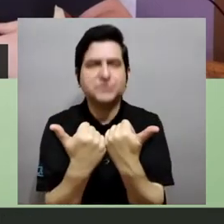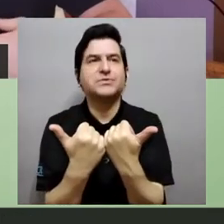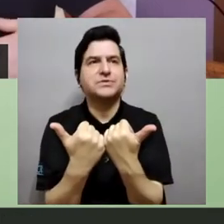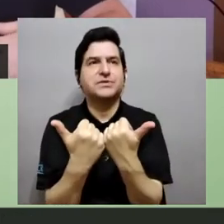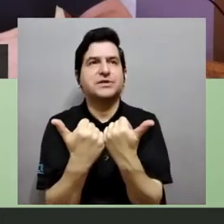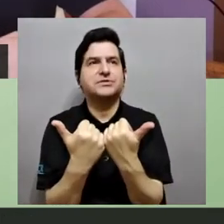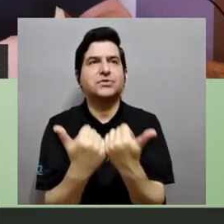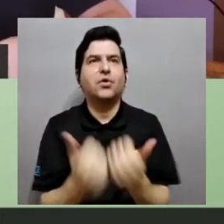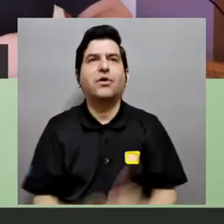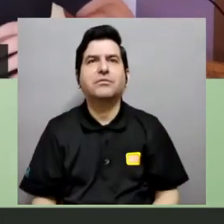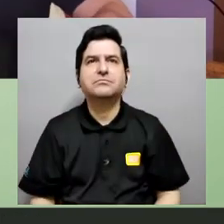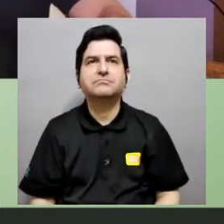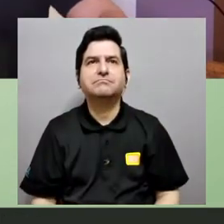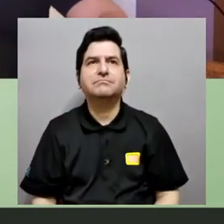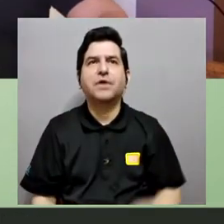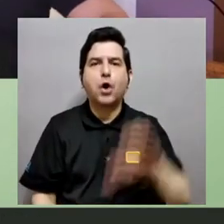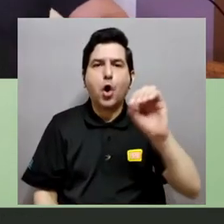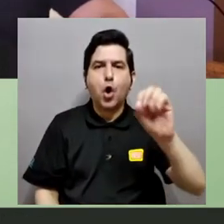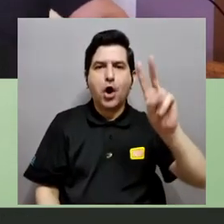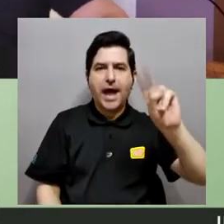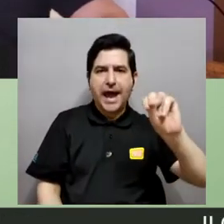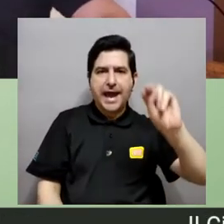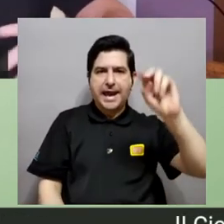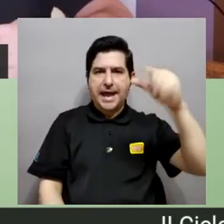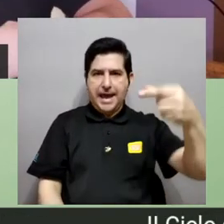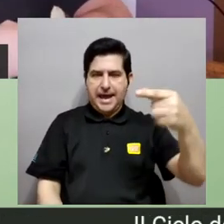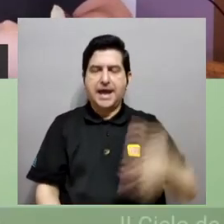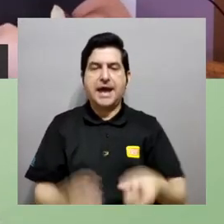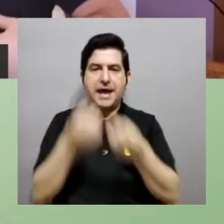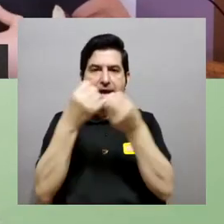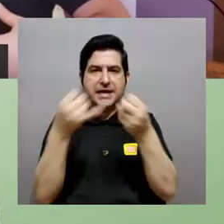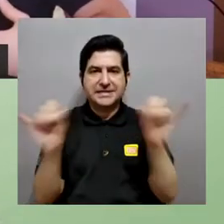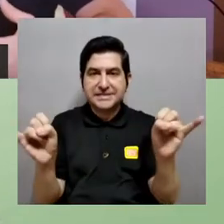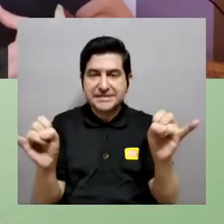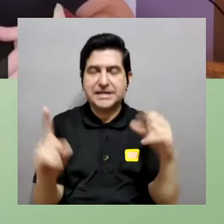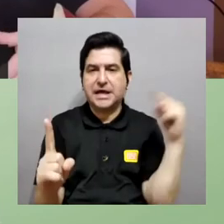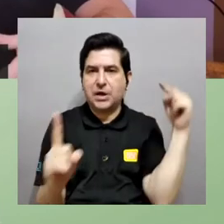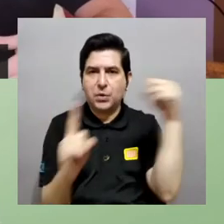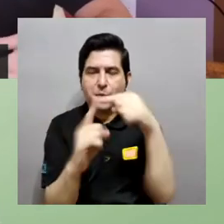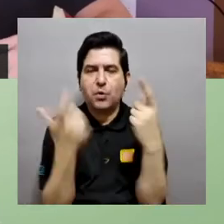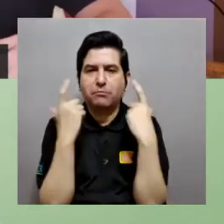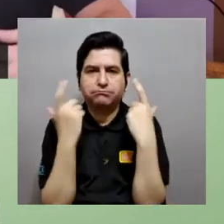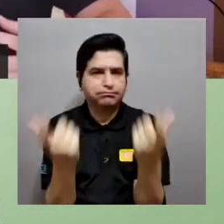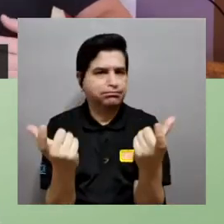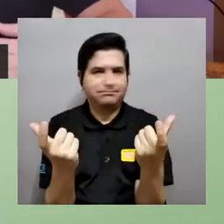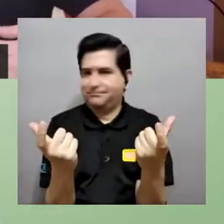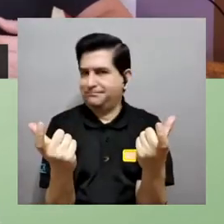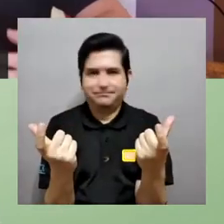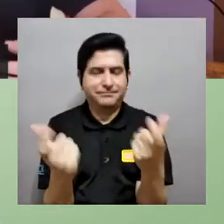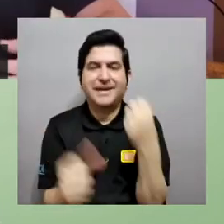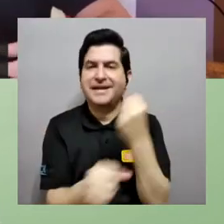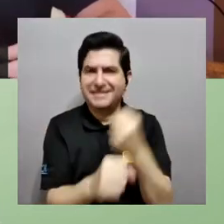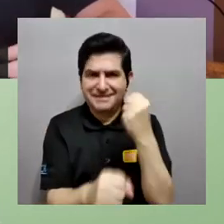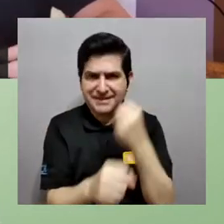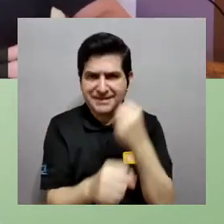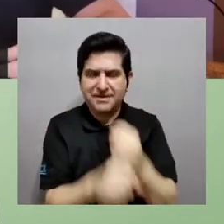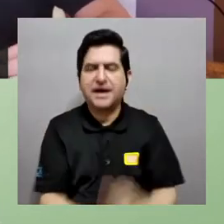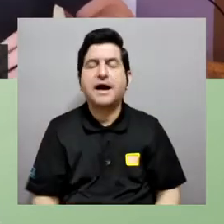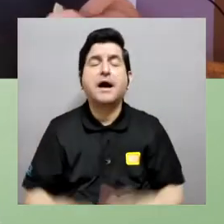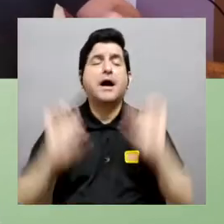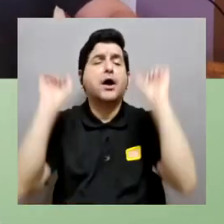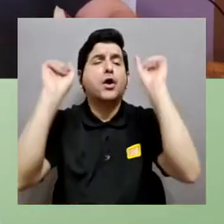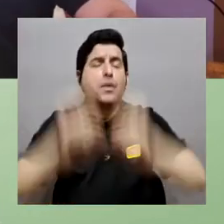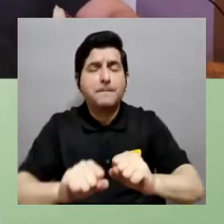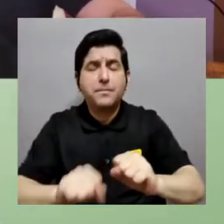nosotros somos una asociación este que es una ONG sin fines de lucro